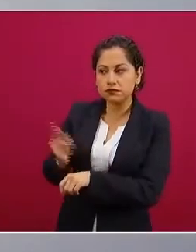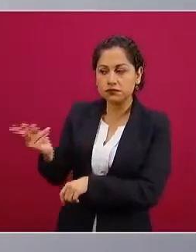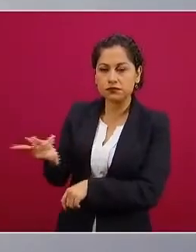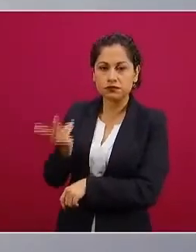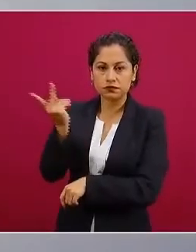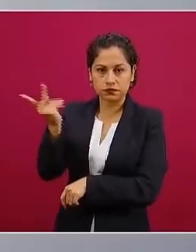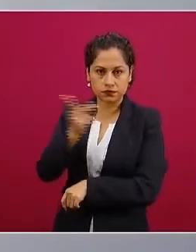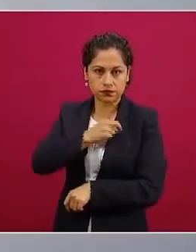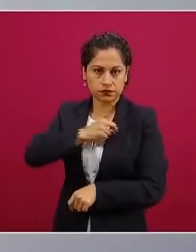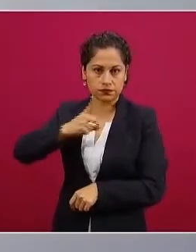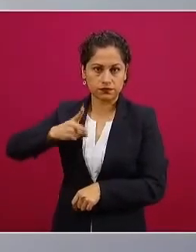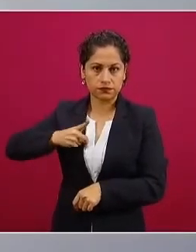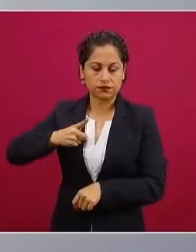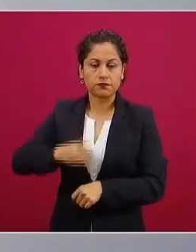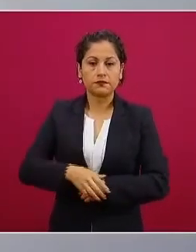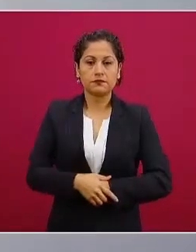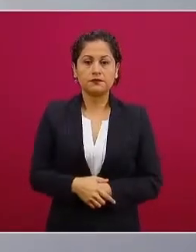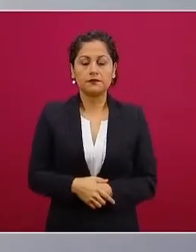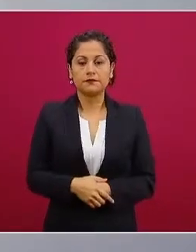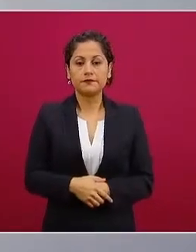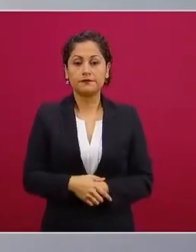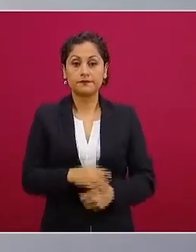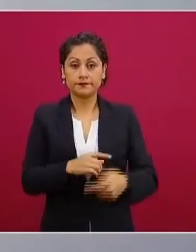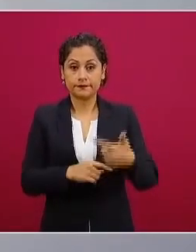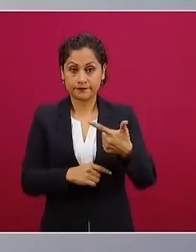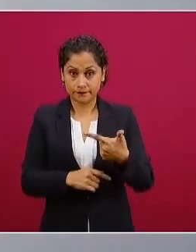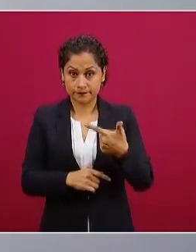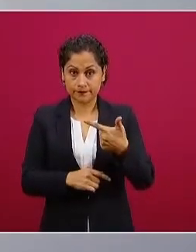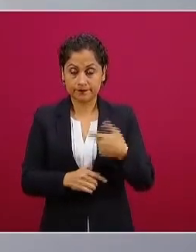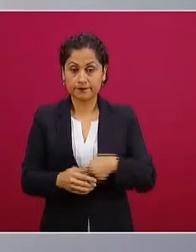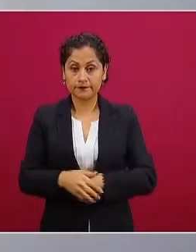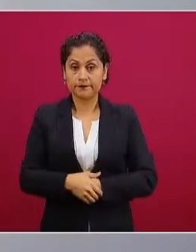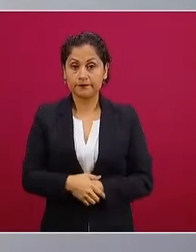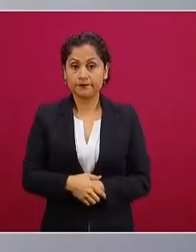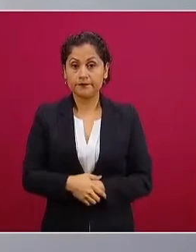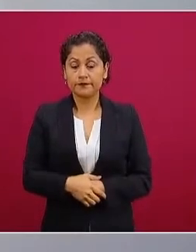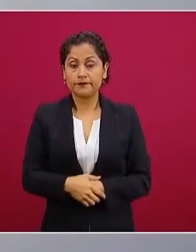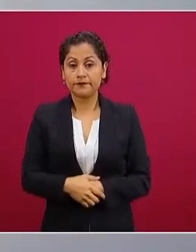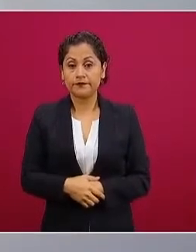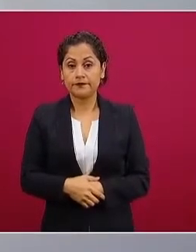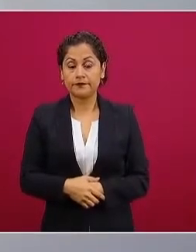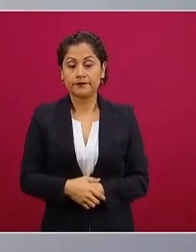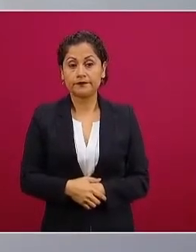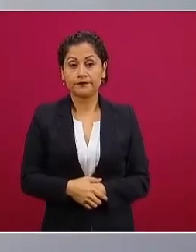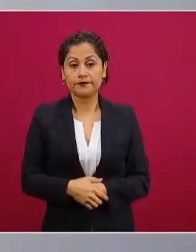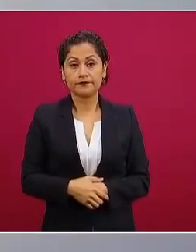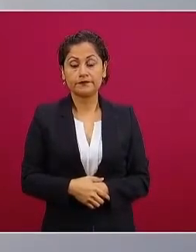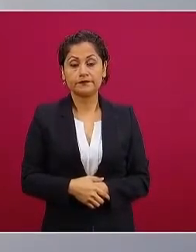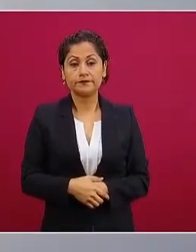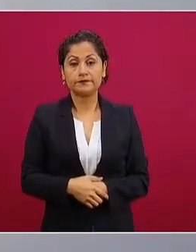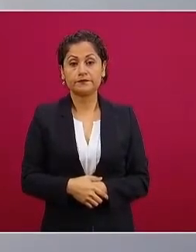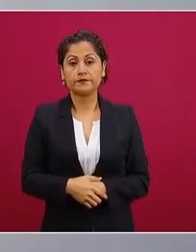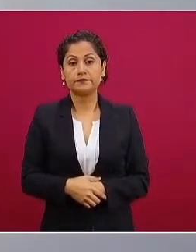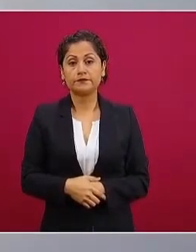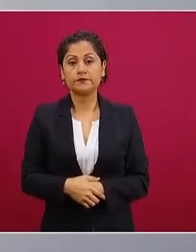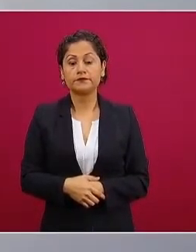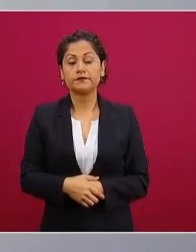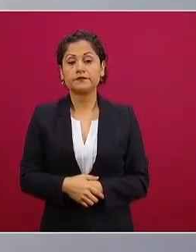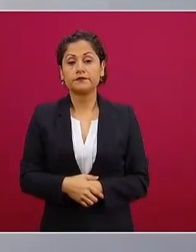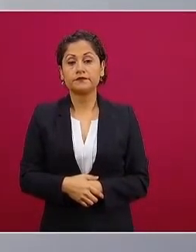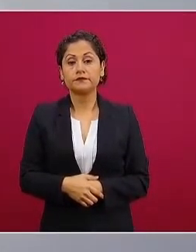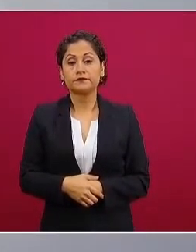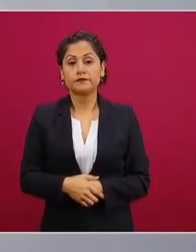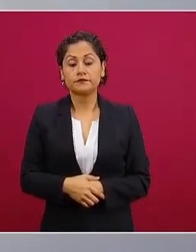Siete, tendrán trato excepcional